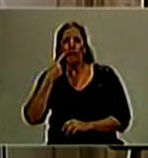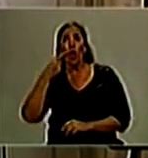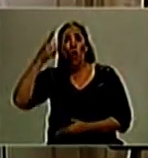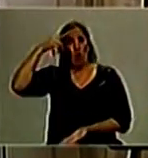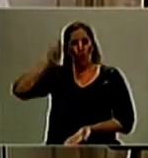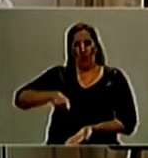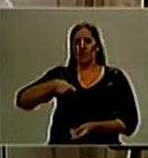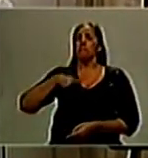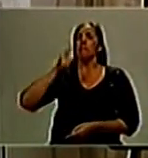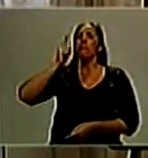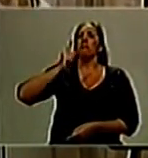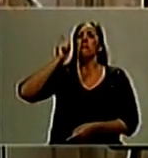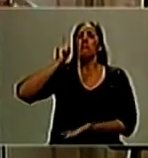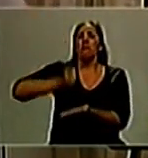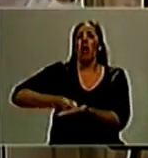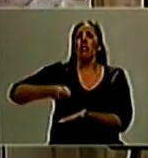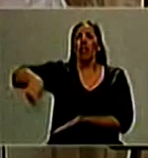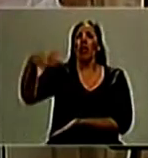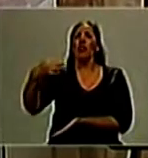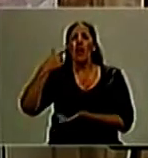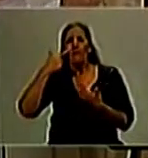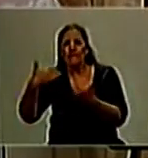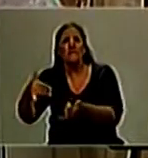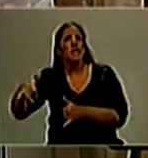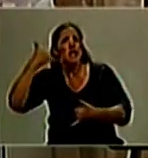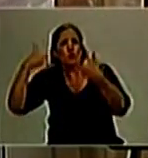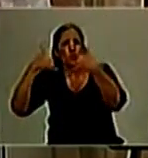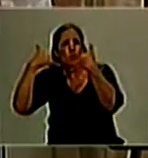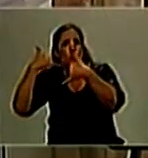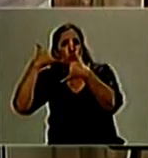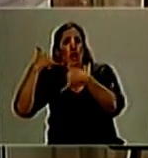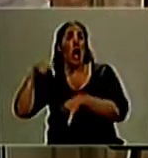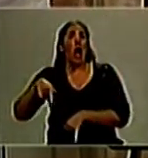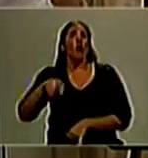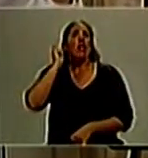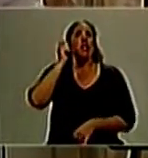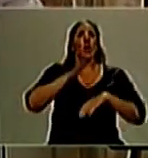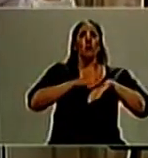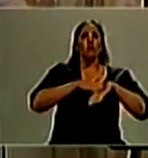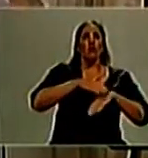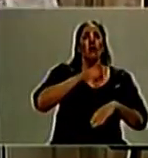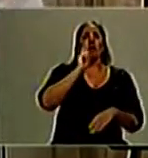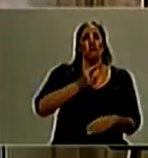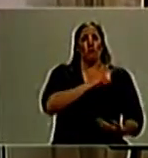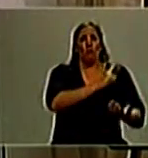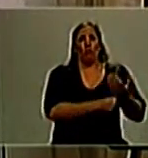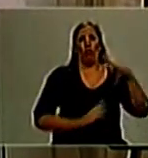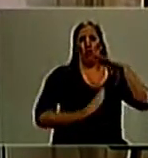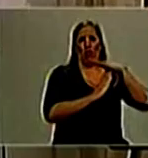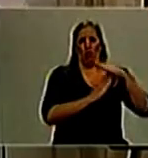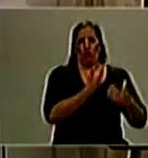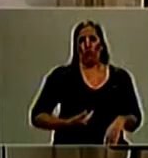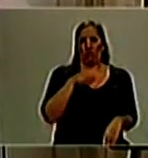los jueces y que hoy están en el ámbito del Poder Ejecutivo. Hemos decidido transferir